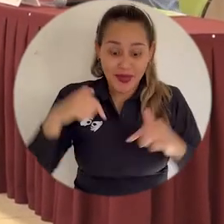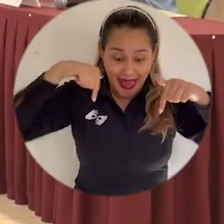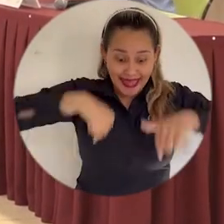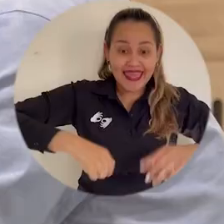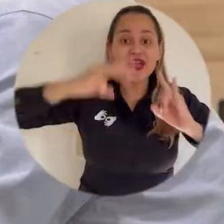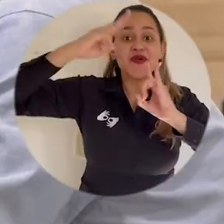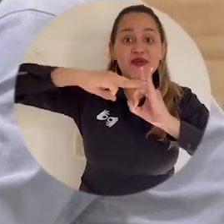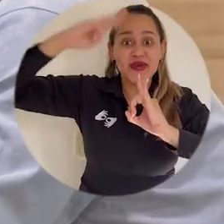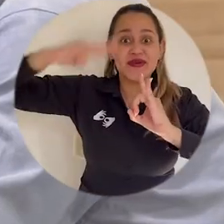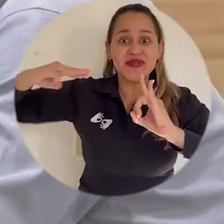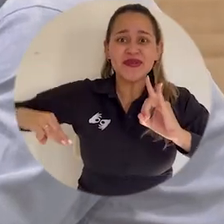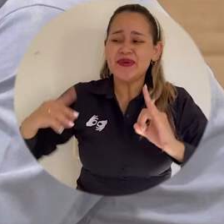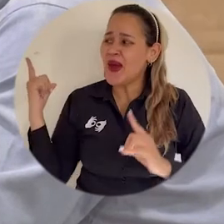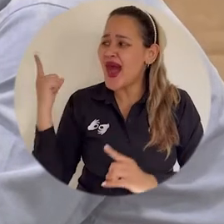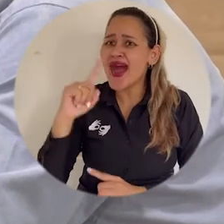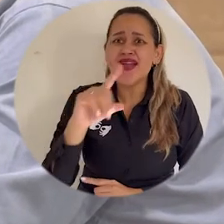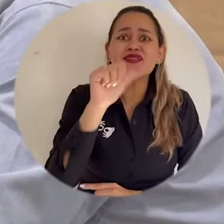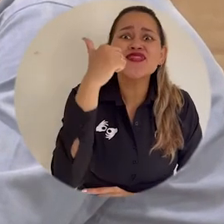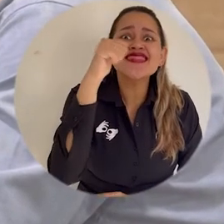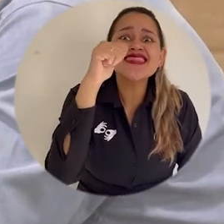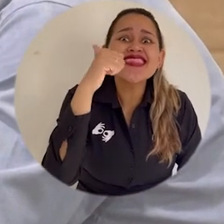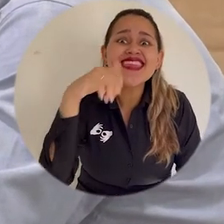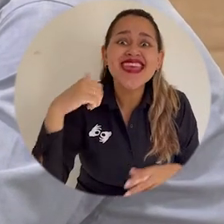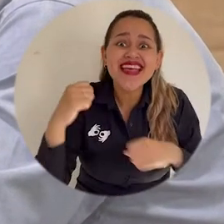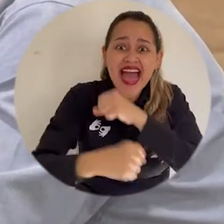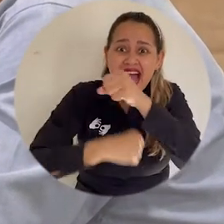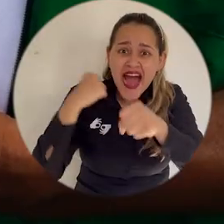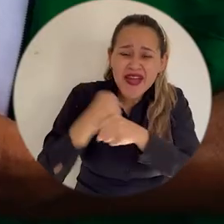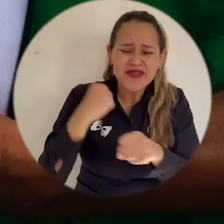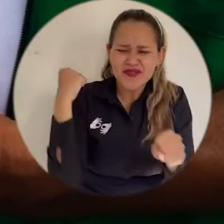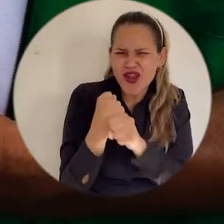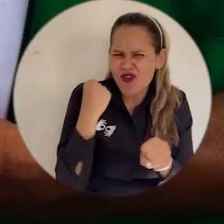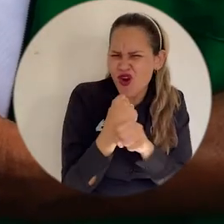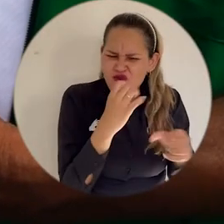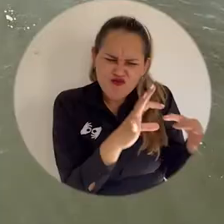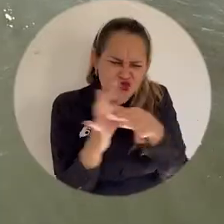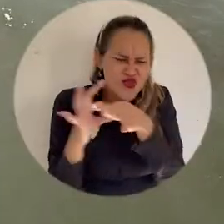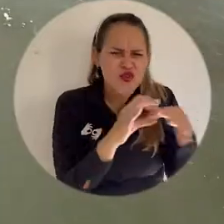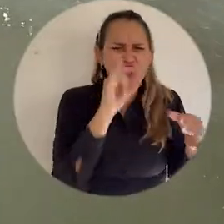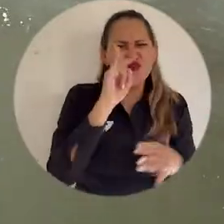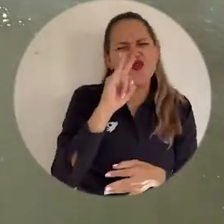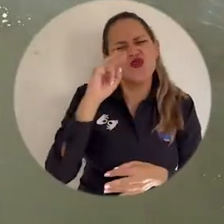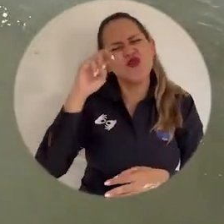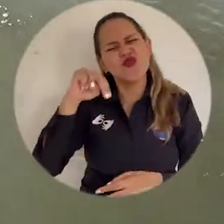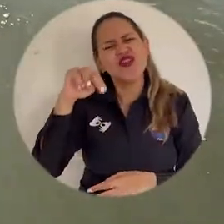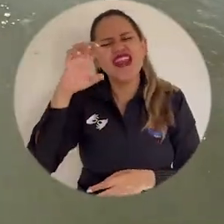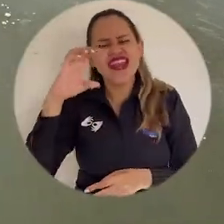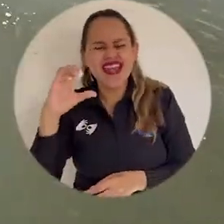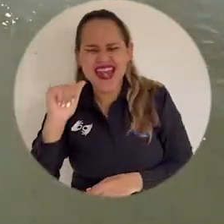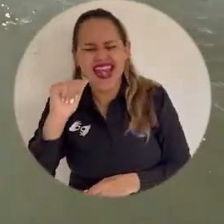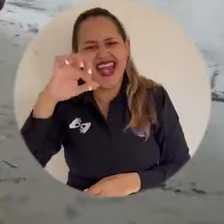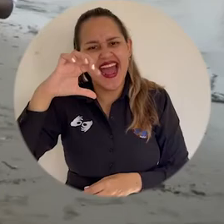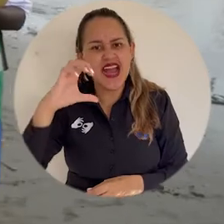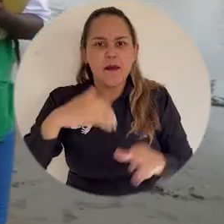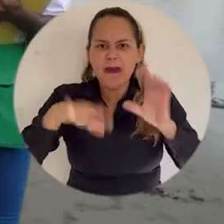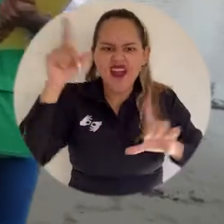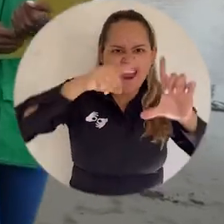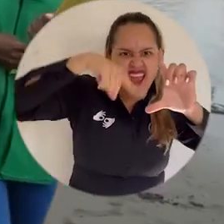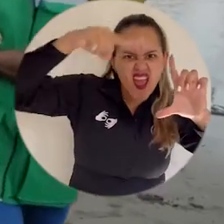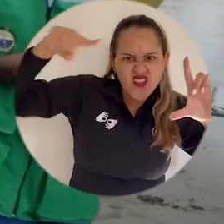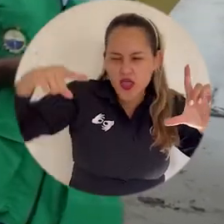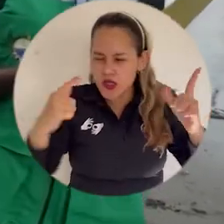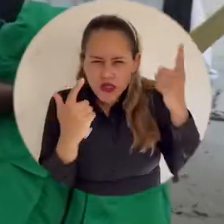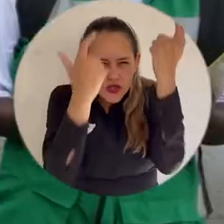investigación completa 10 años trabajando articuladamente con AUNAP en la recolección, análisis y difusión de información estadística,